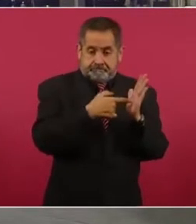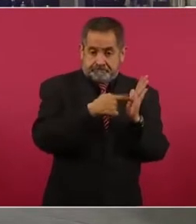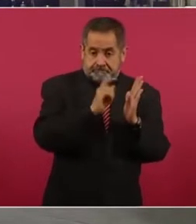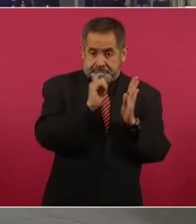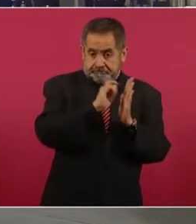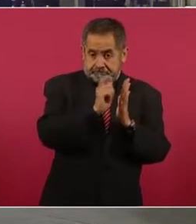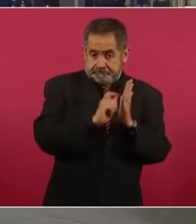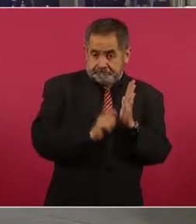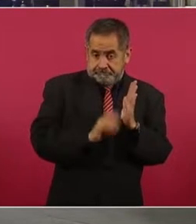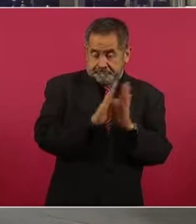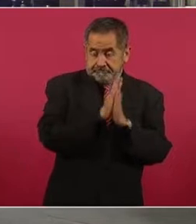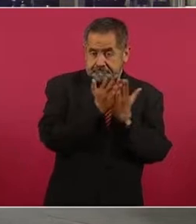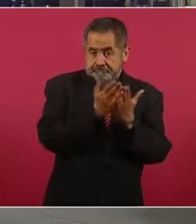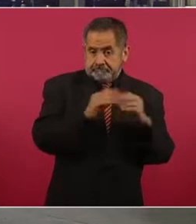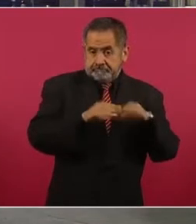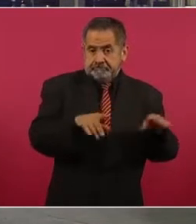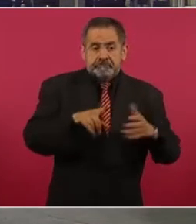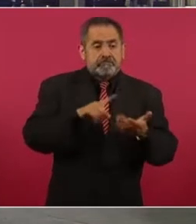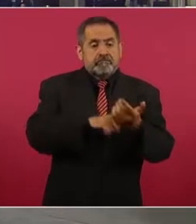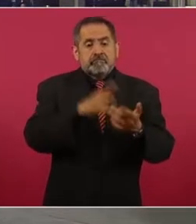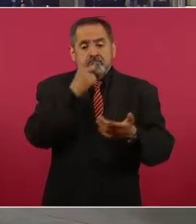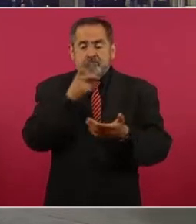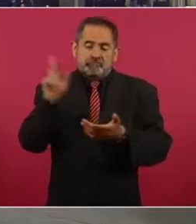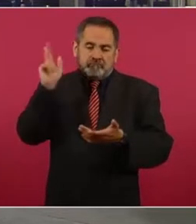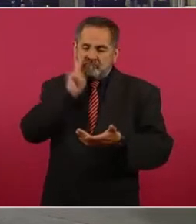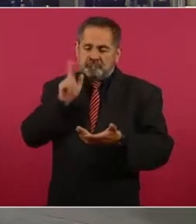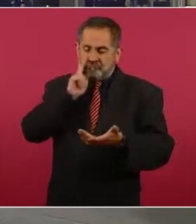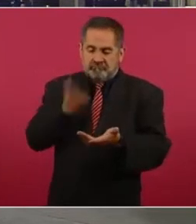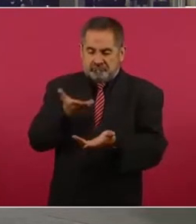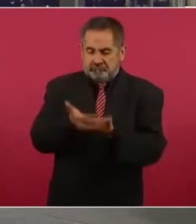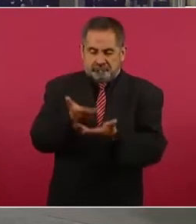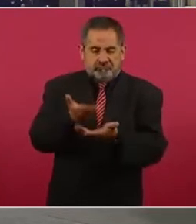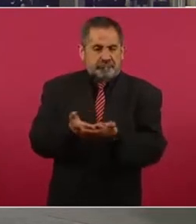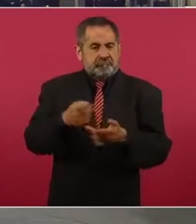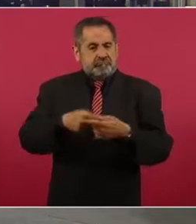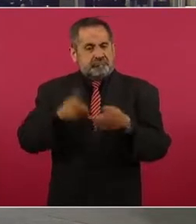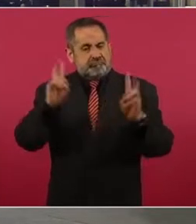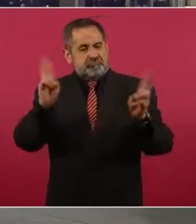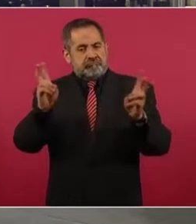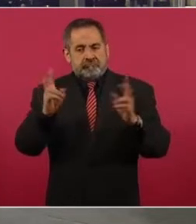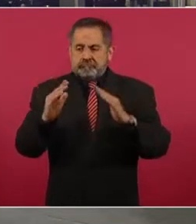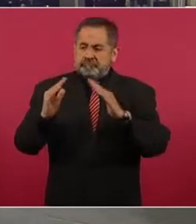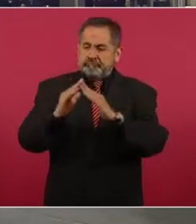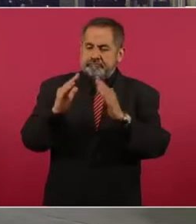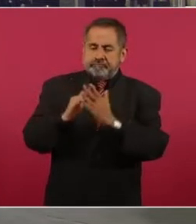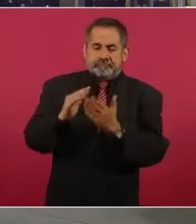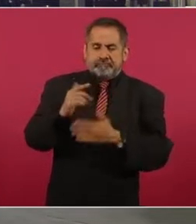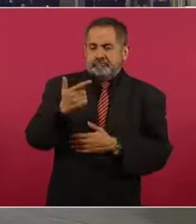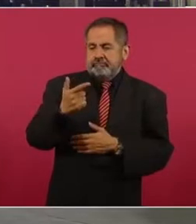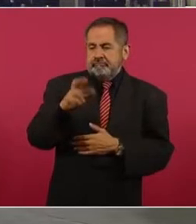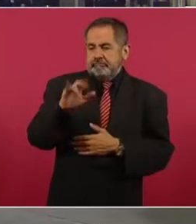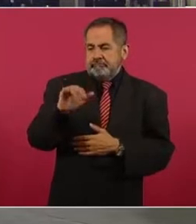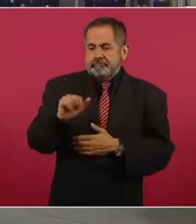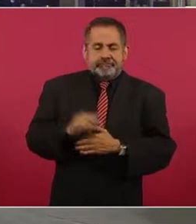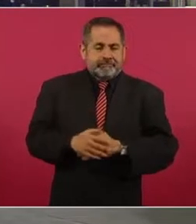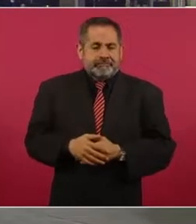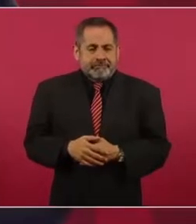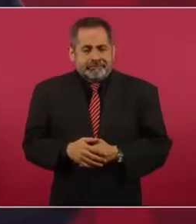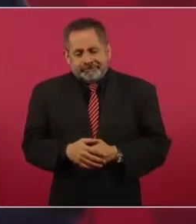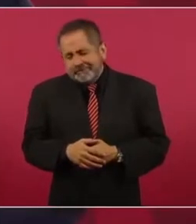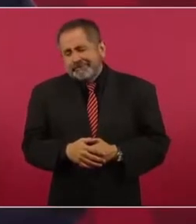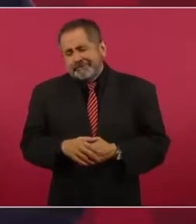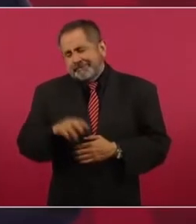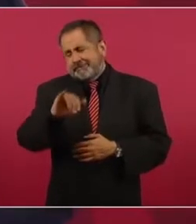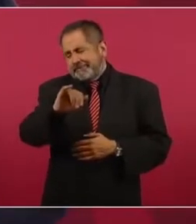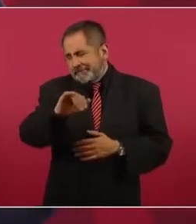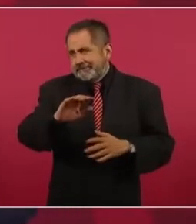da pruebas de este tema de la Casa Gris. Sí, pero eso es un asunto.